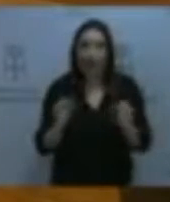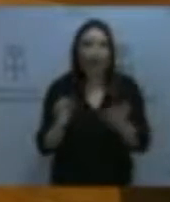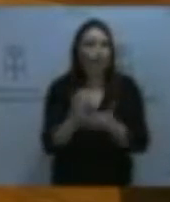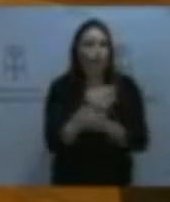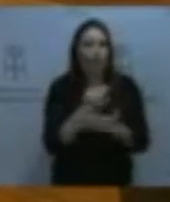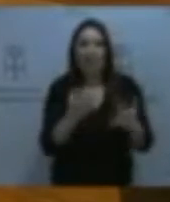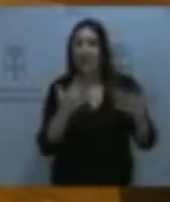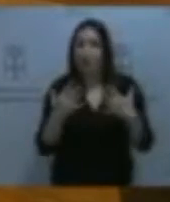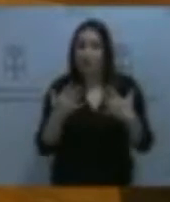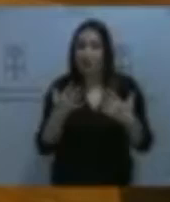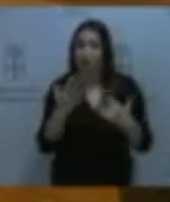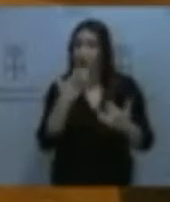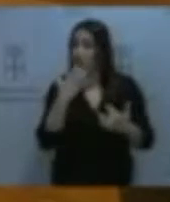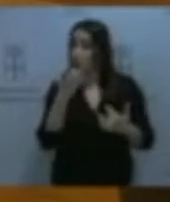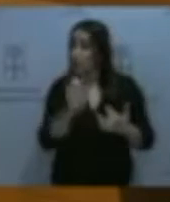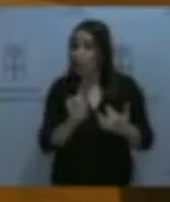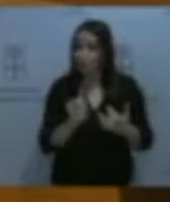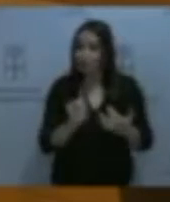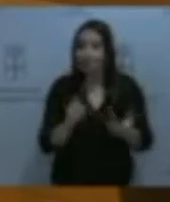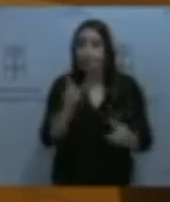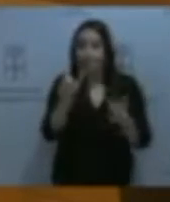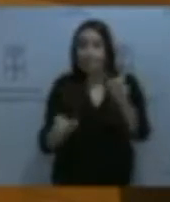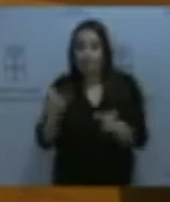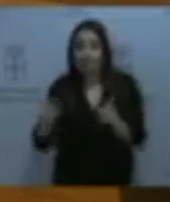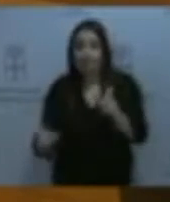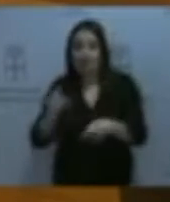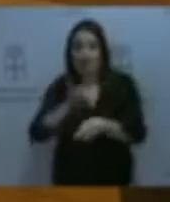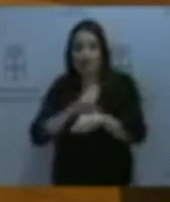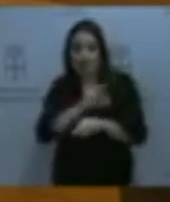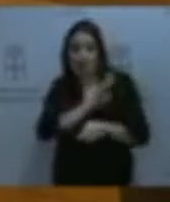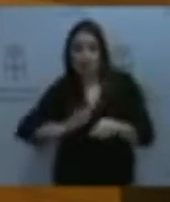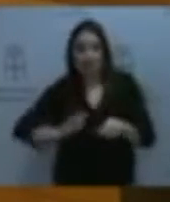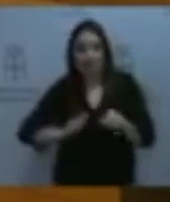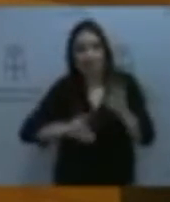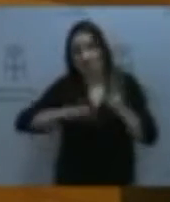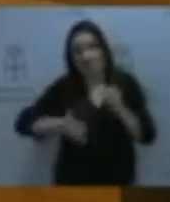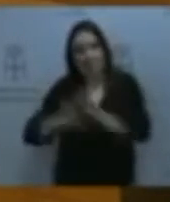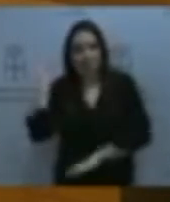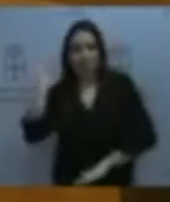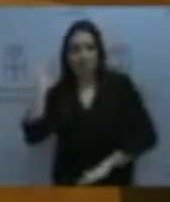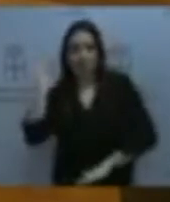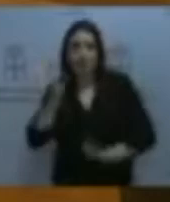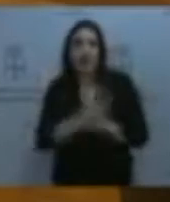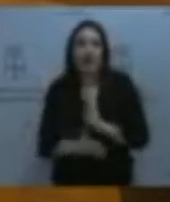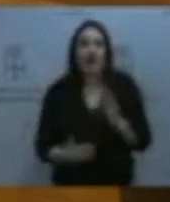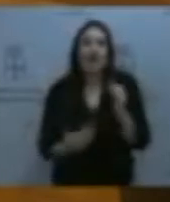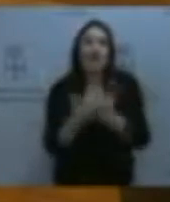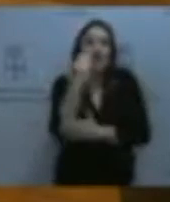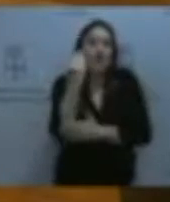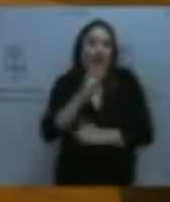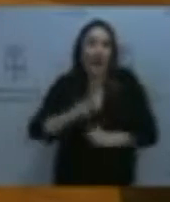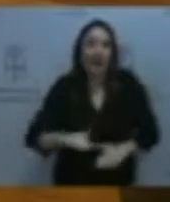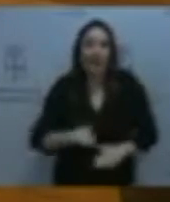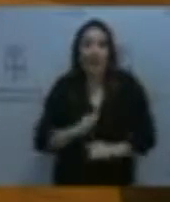porque, si no, los residentes acaben marchando, ¿no? Ye un día onde van a dir a donde se ellos